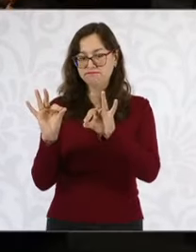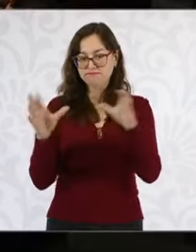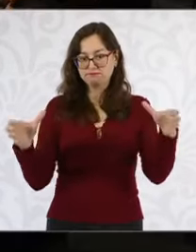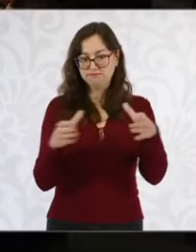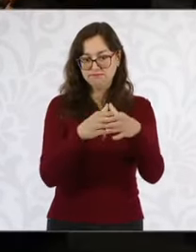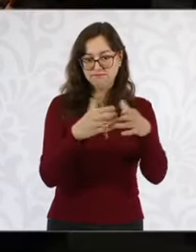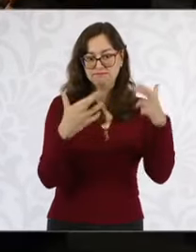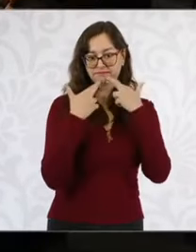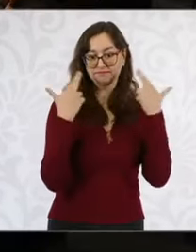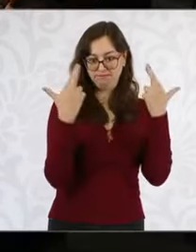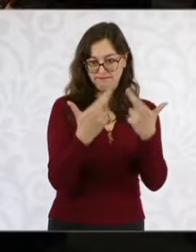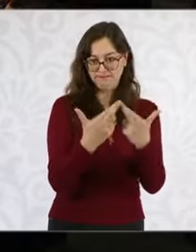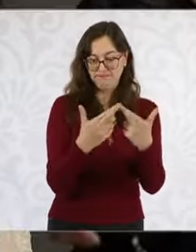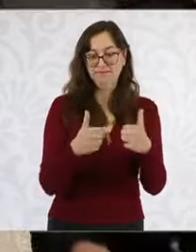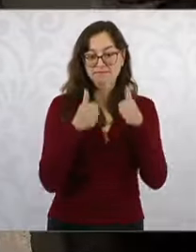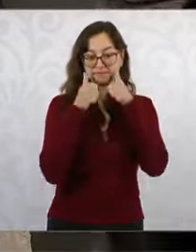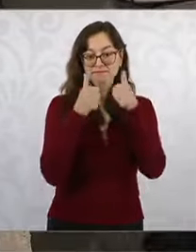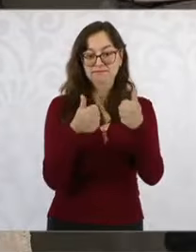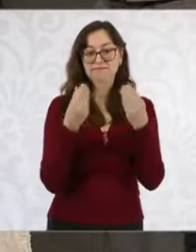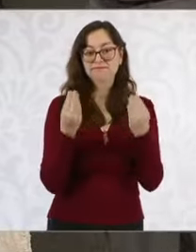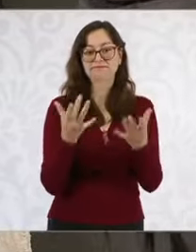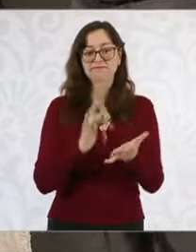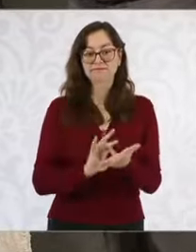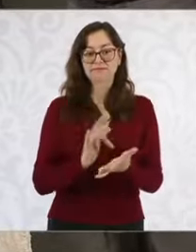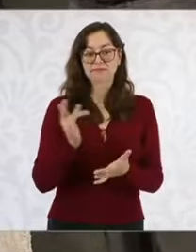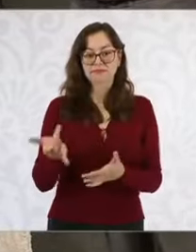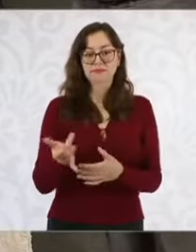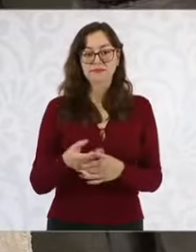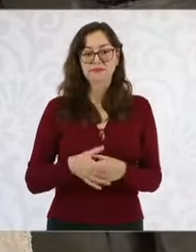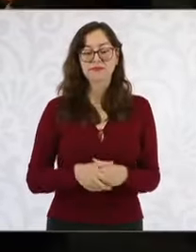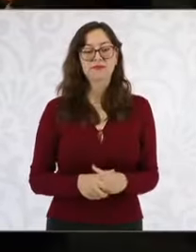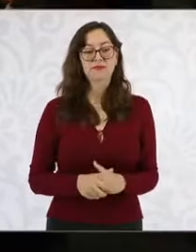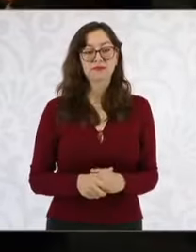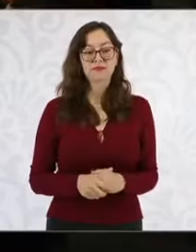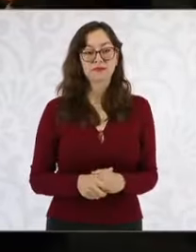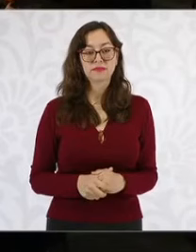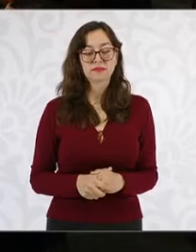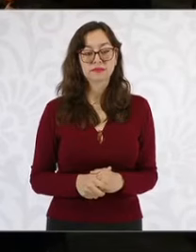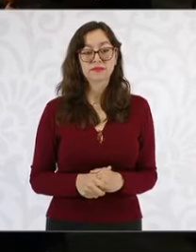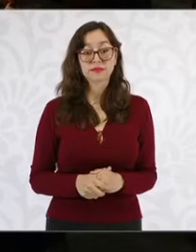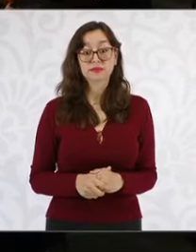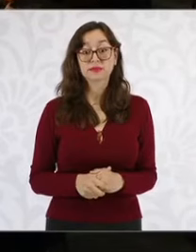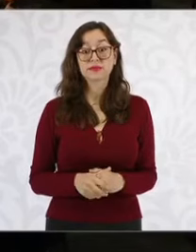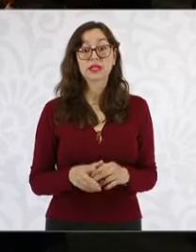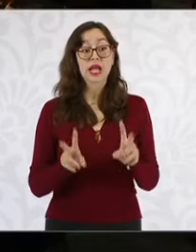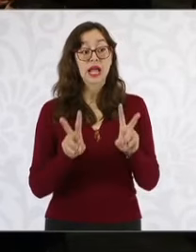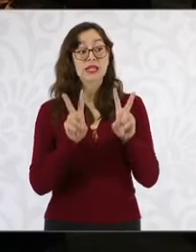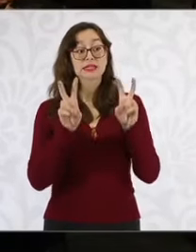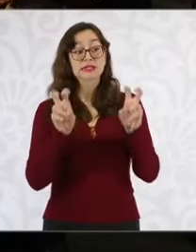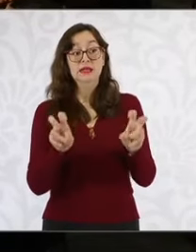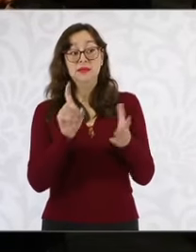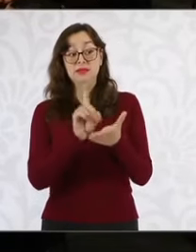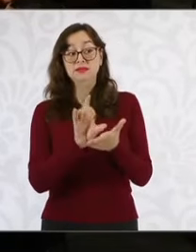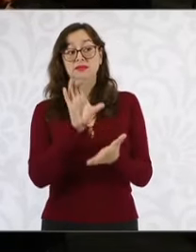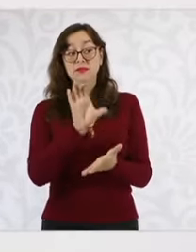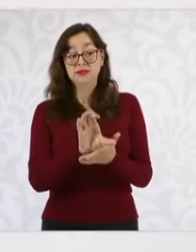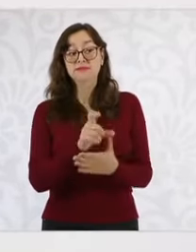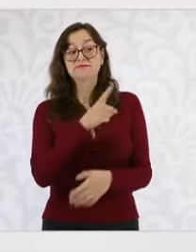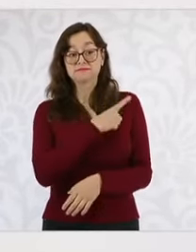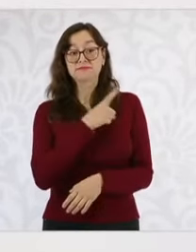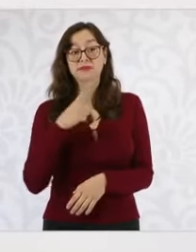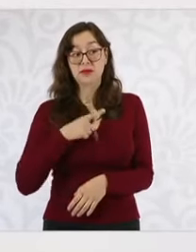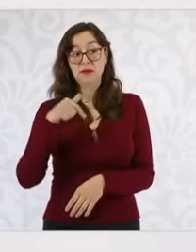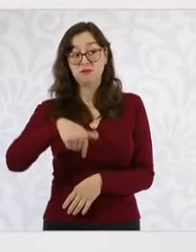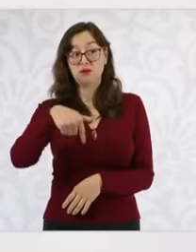darle seguimiento. Muchas gracias. E incorporamos el tema de discapacidad en las